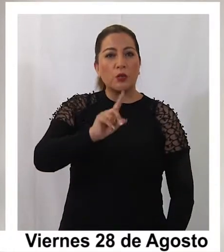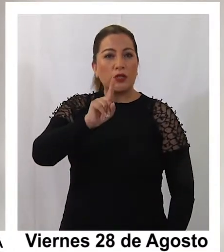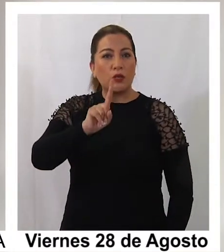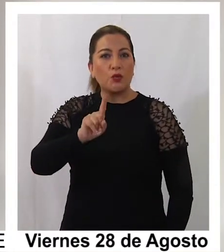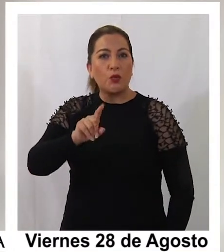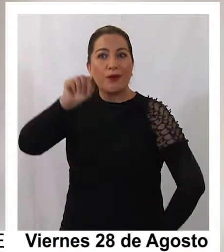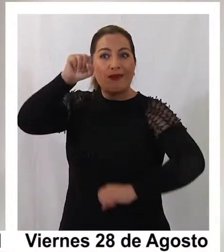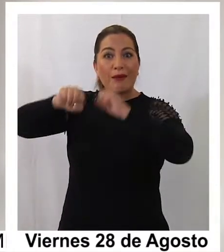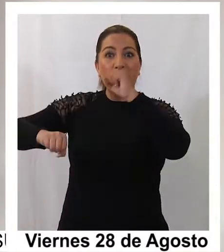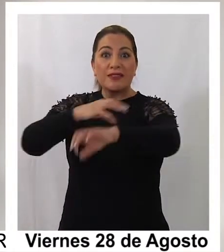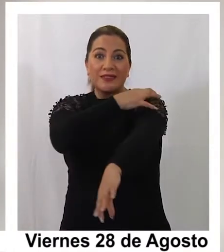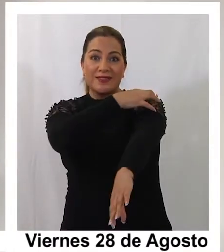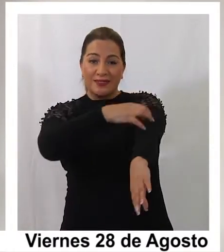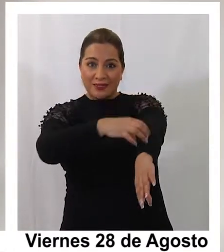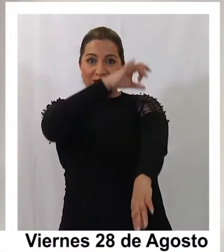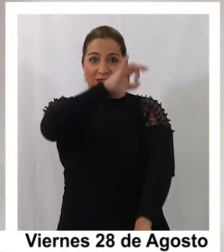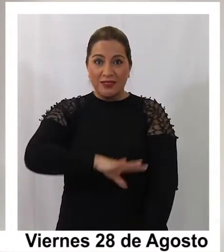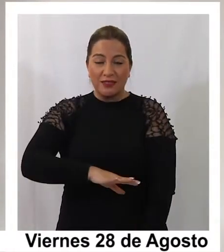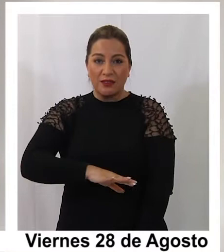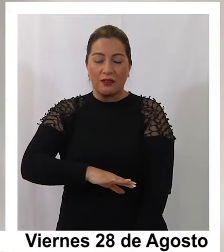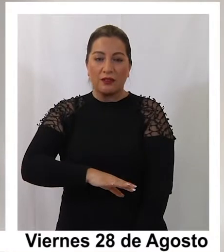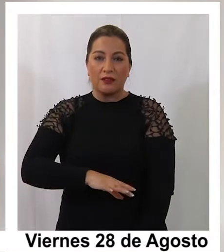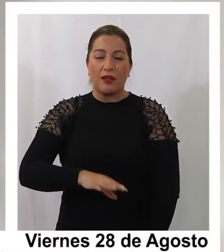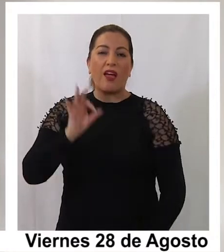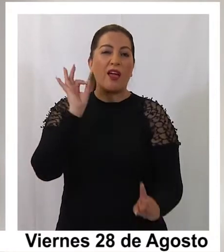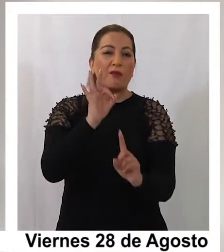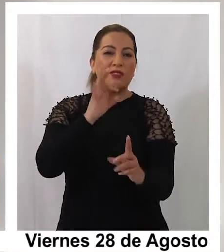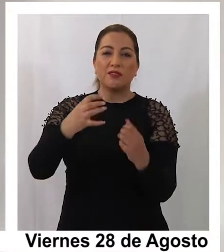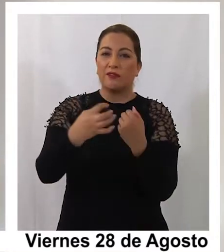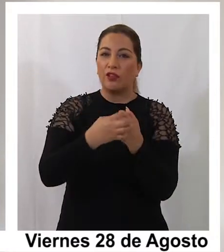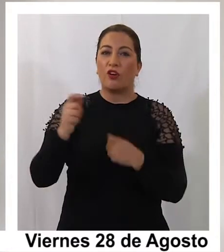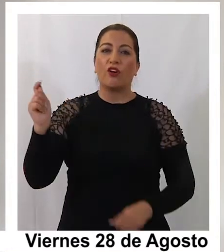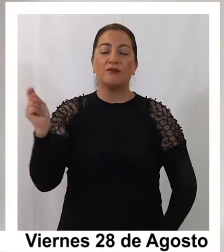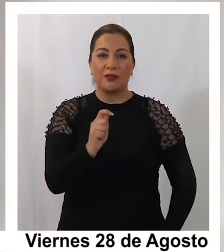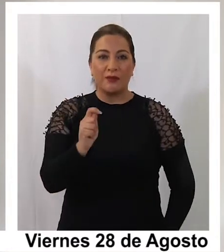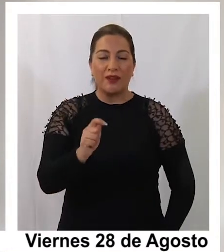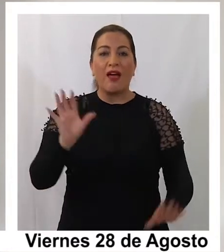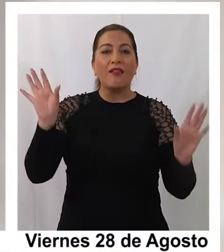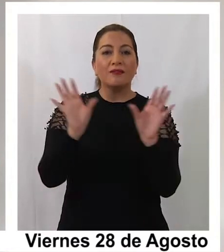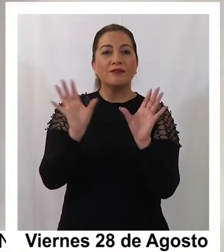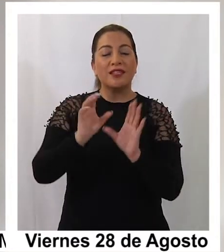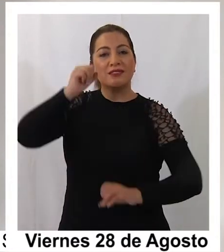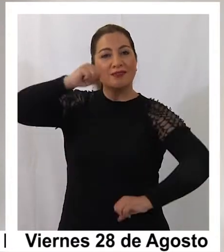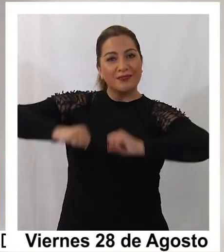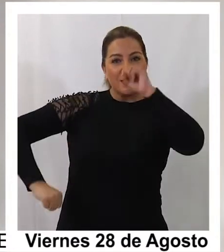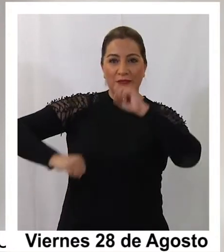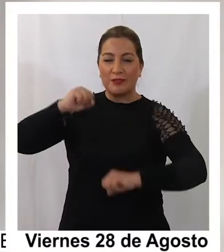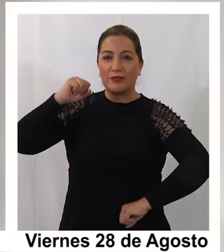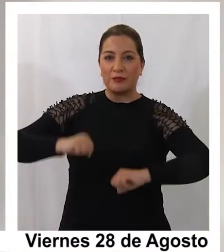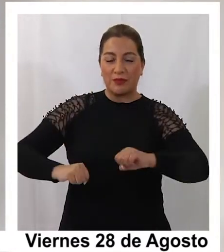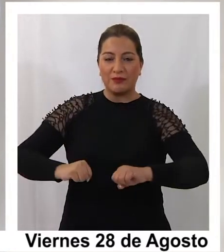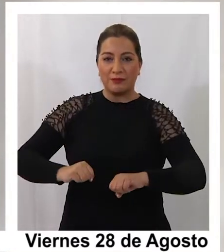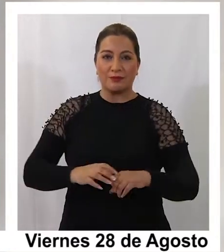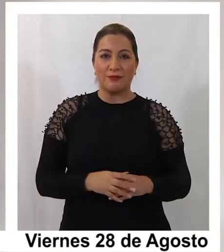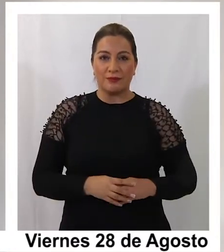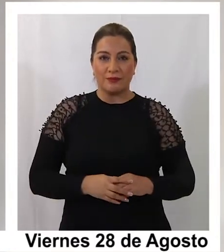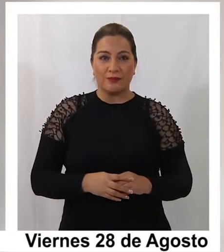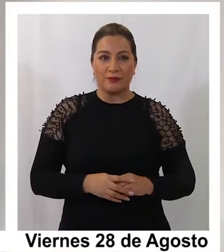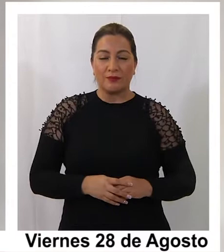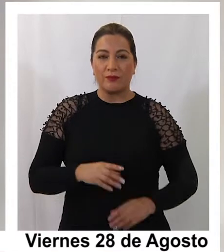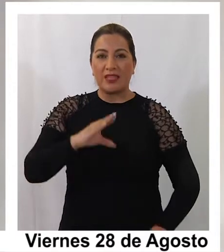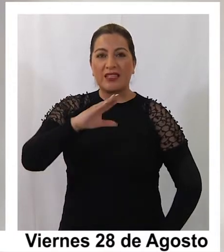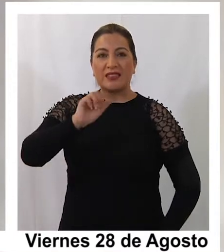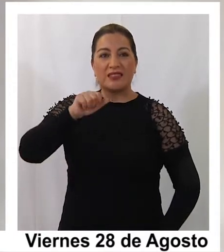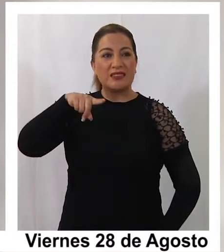empresas en el nacional y particularmente en Tarapacá, 10 empresas han puesto a disposición del